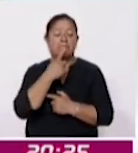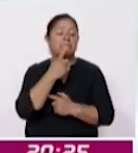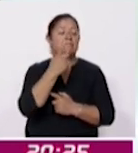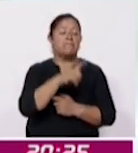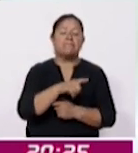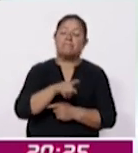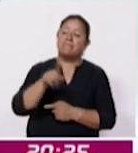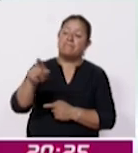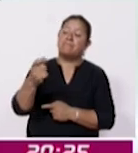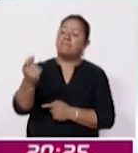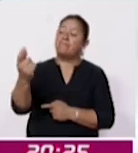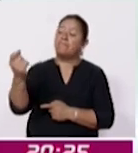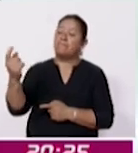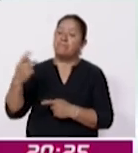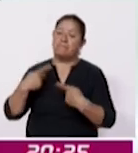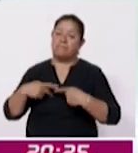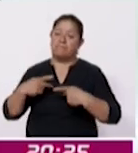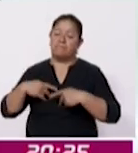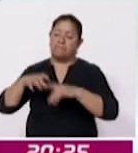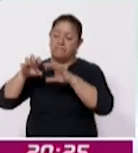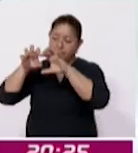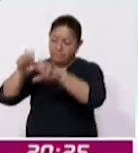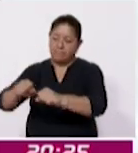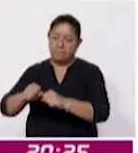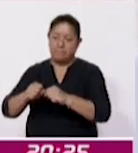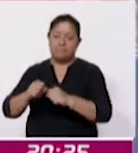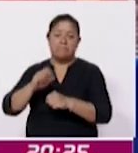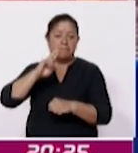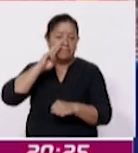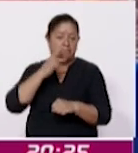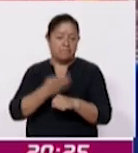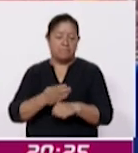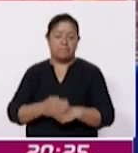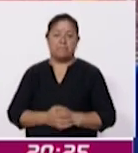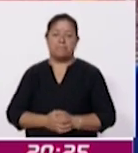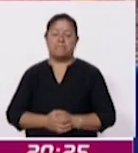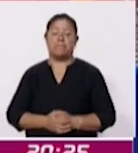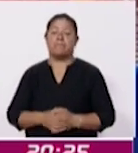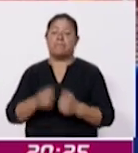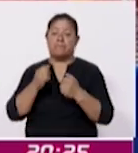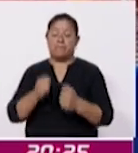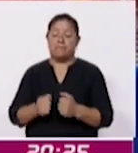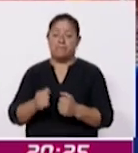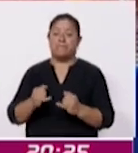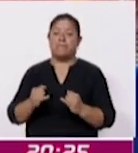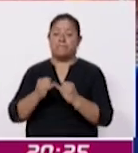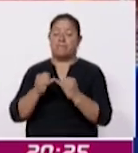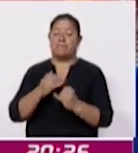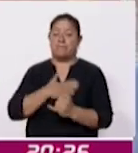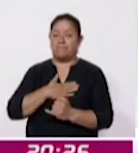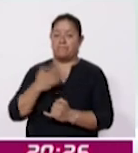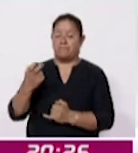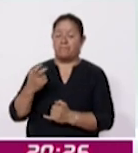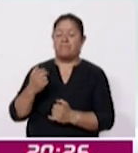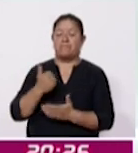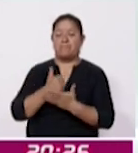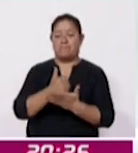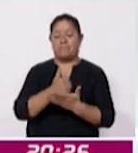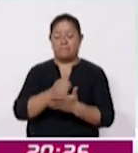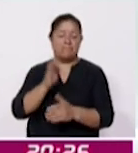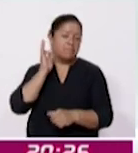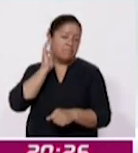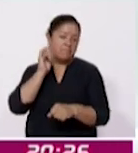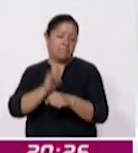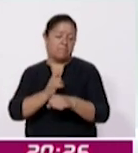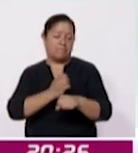contra de quién o quién resulte responsable. Afirmó que la institución a su cargo coadyuvará con la Fiscalía del Estado de Puebla